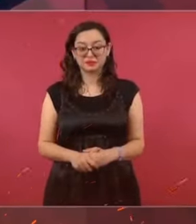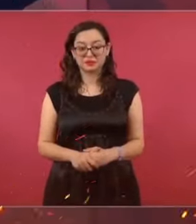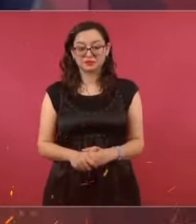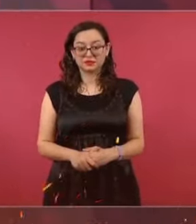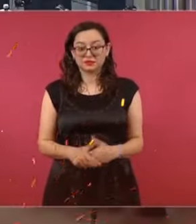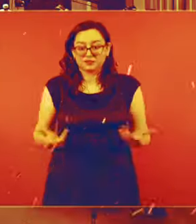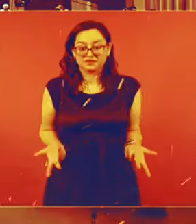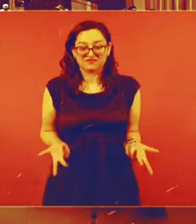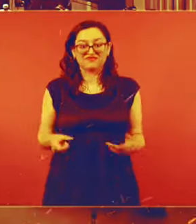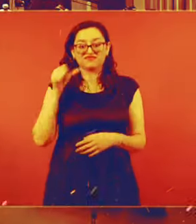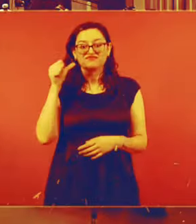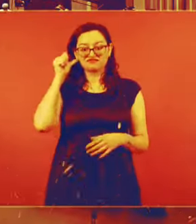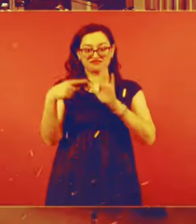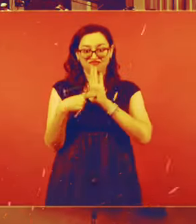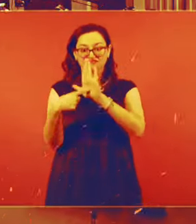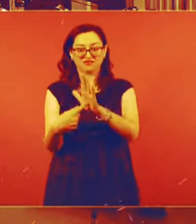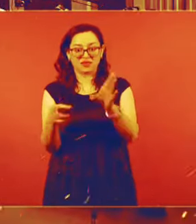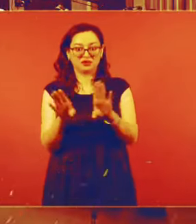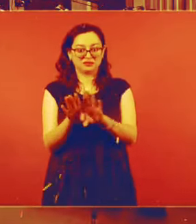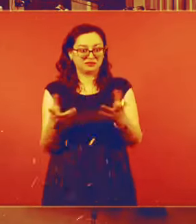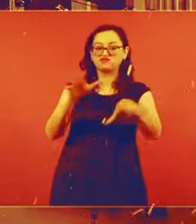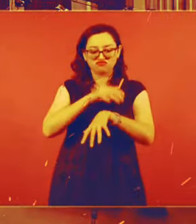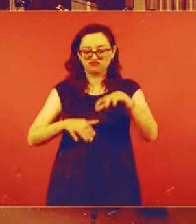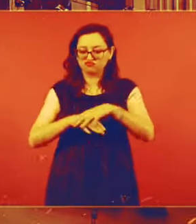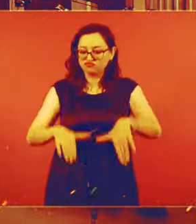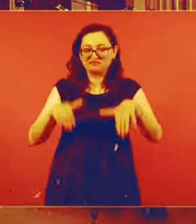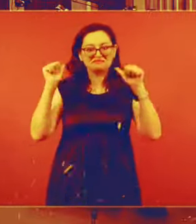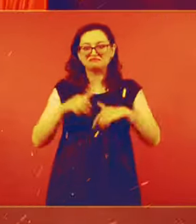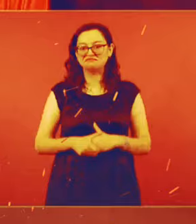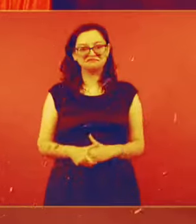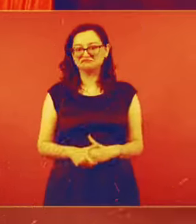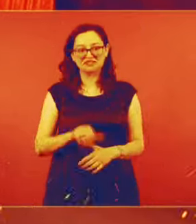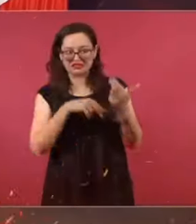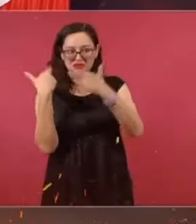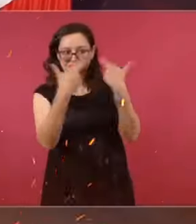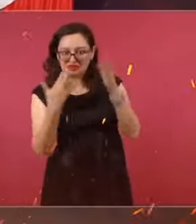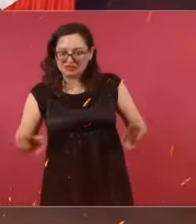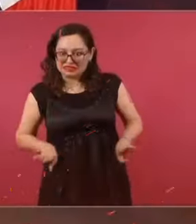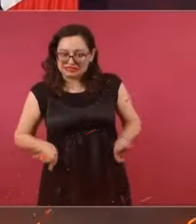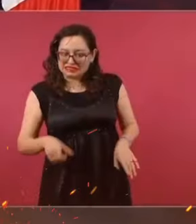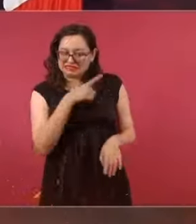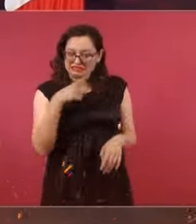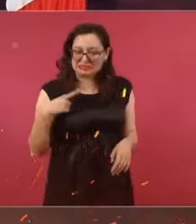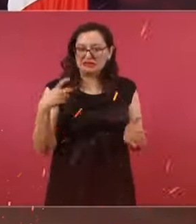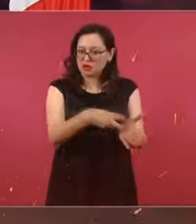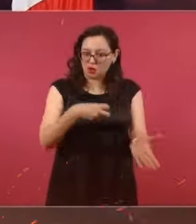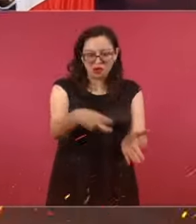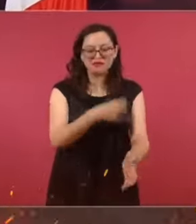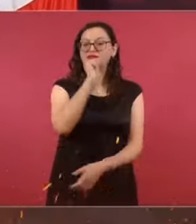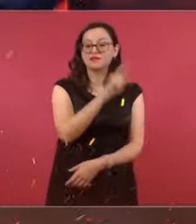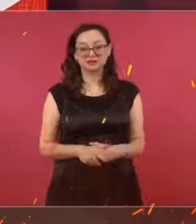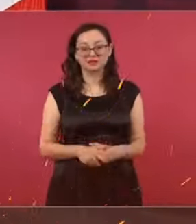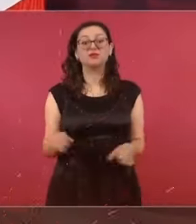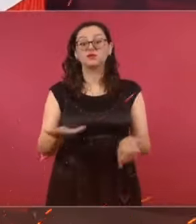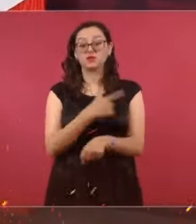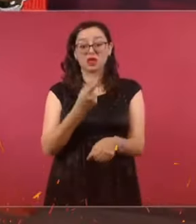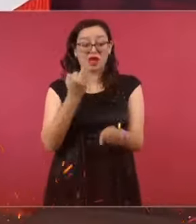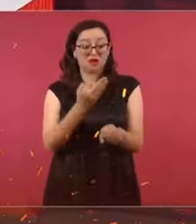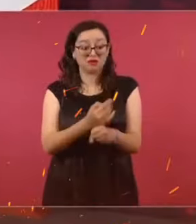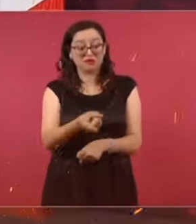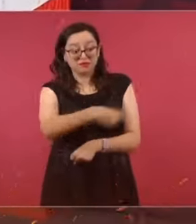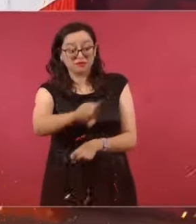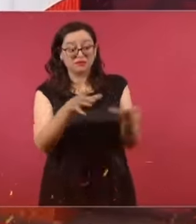desequilibrios en los medios y el por qué también tiene que haber una revisión del comportamiento de los medios. Ya sabemos que los medios están en manos de